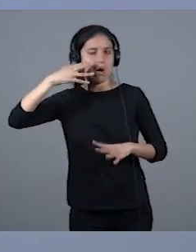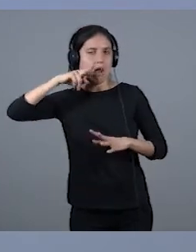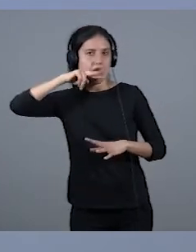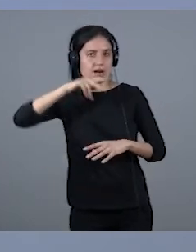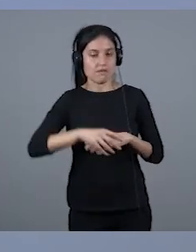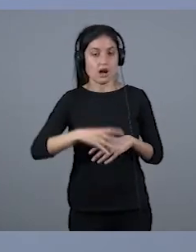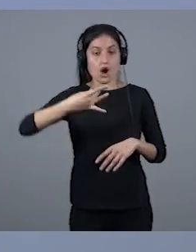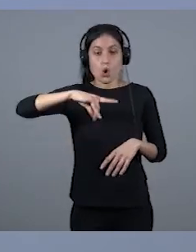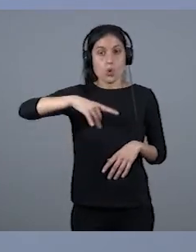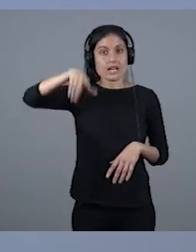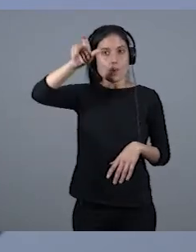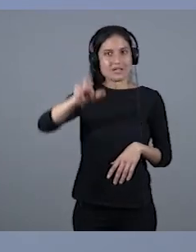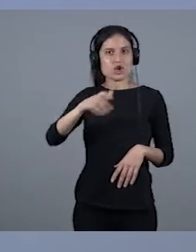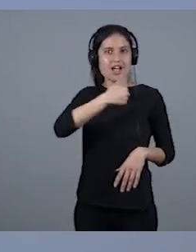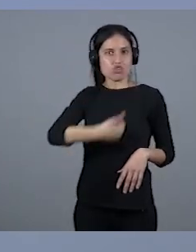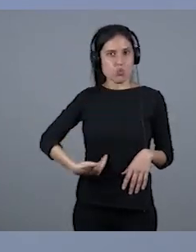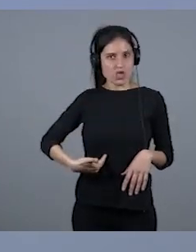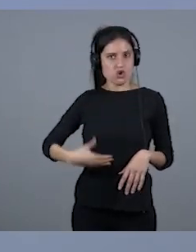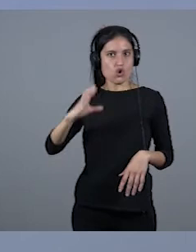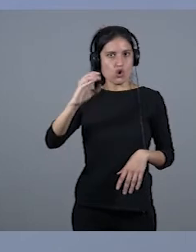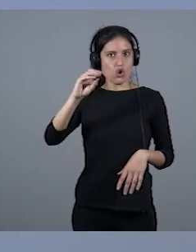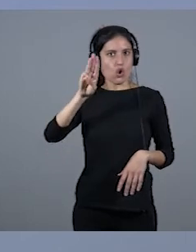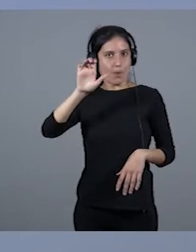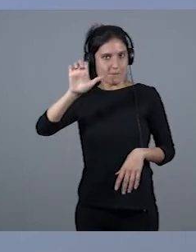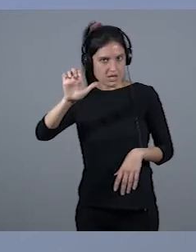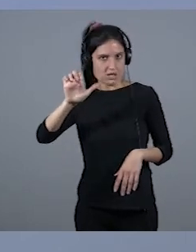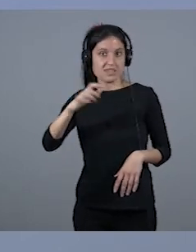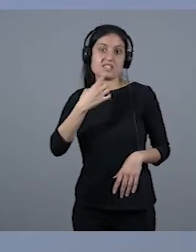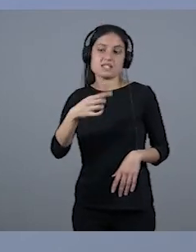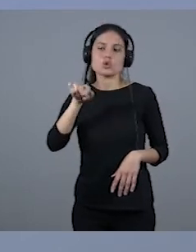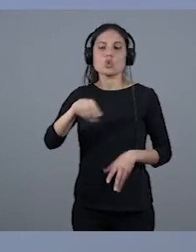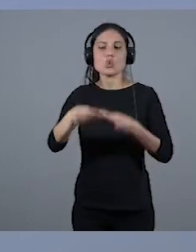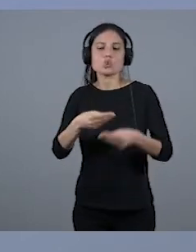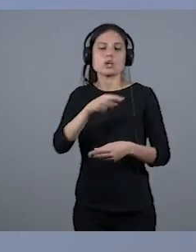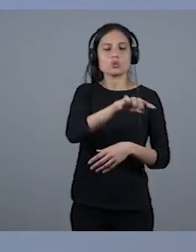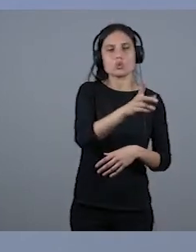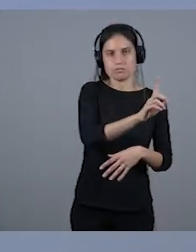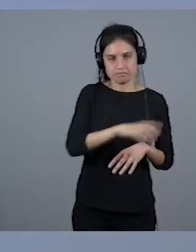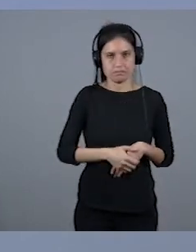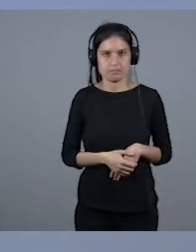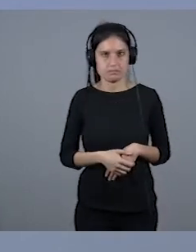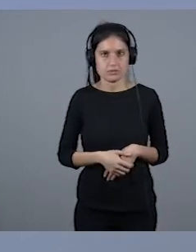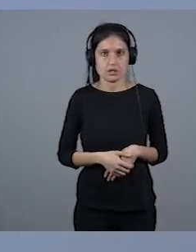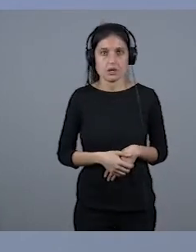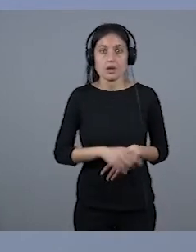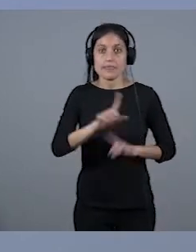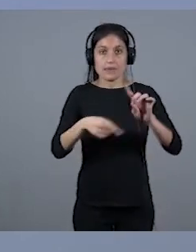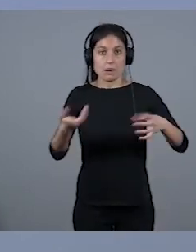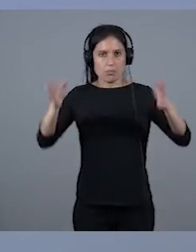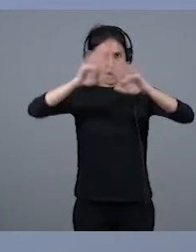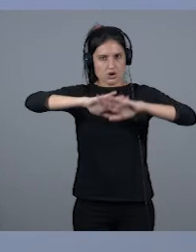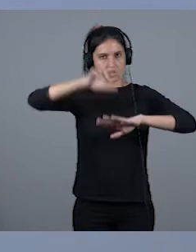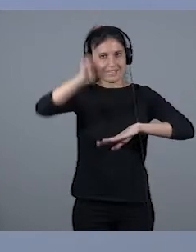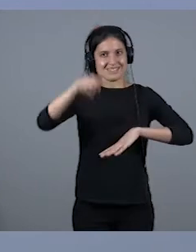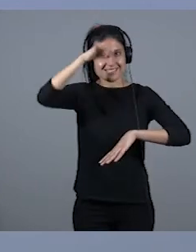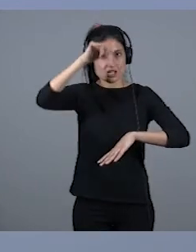dejaba utilizar a quien quería. Entonces yo veía, claro, llamaban, iban entrando y tal, por la noche, claro, cuando el chico de Radio Club, Manuel